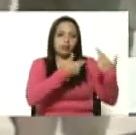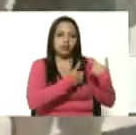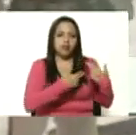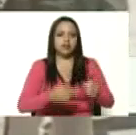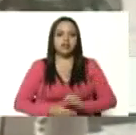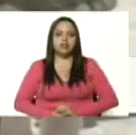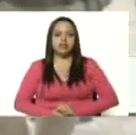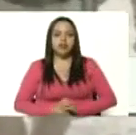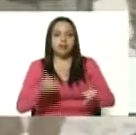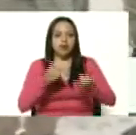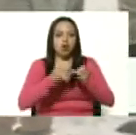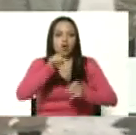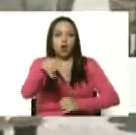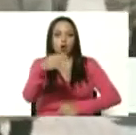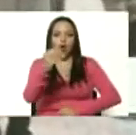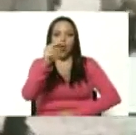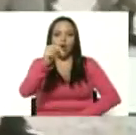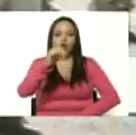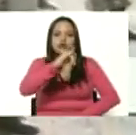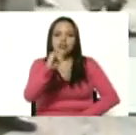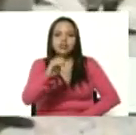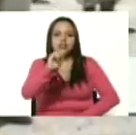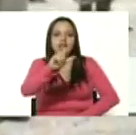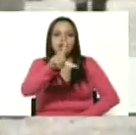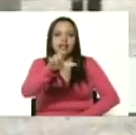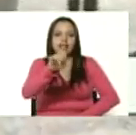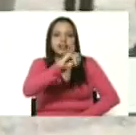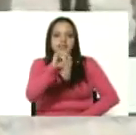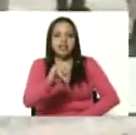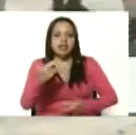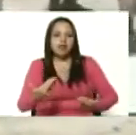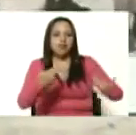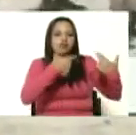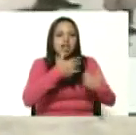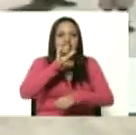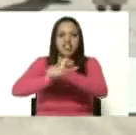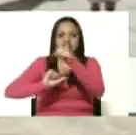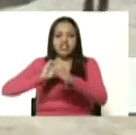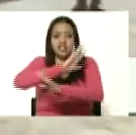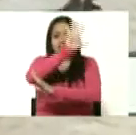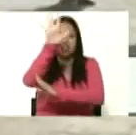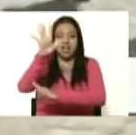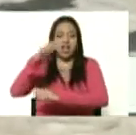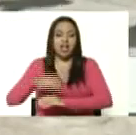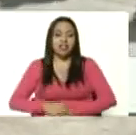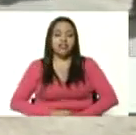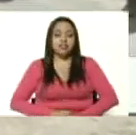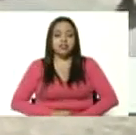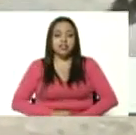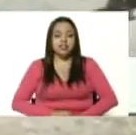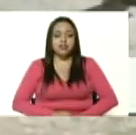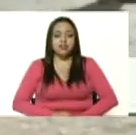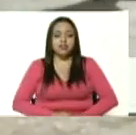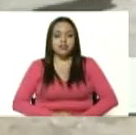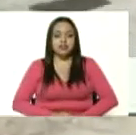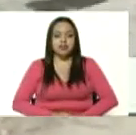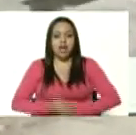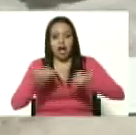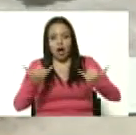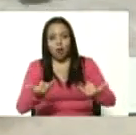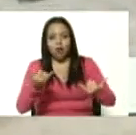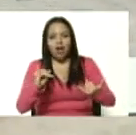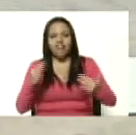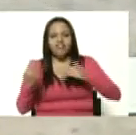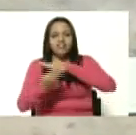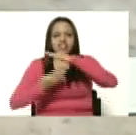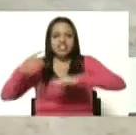González comandante de la brigada de defensa aérea de los Andes mi comandante en jefe nos encontramos en la base aérea